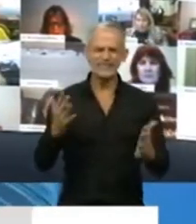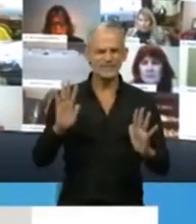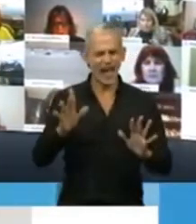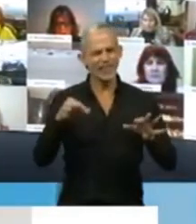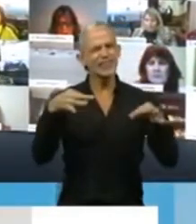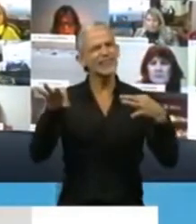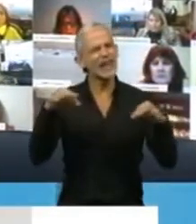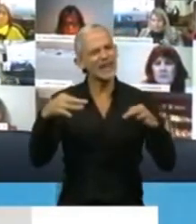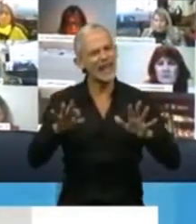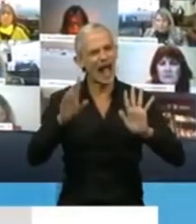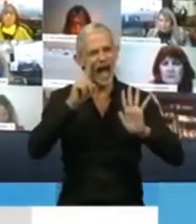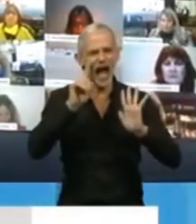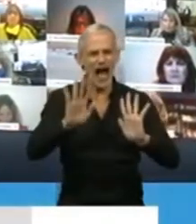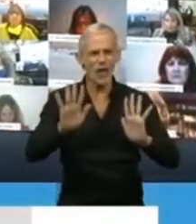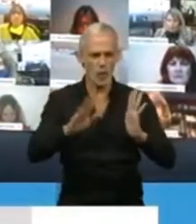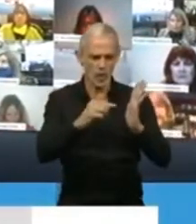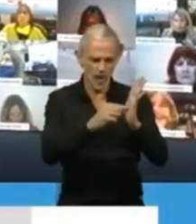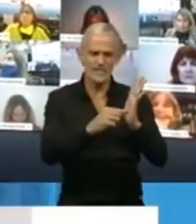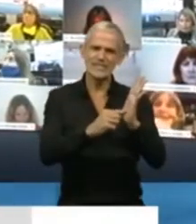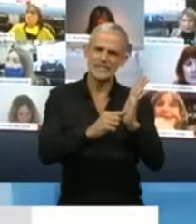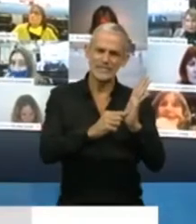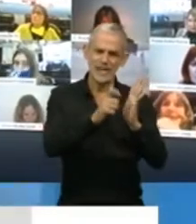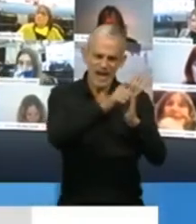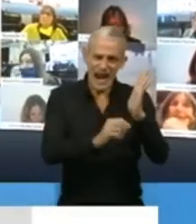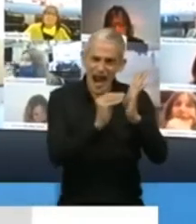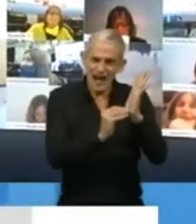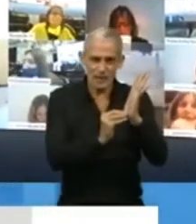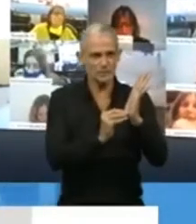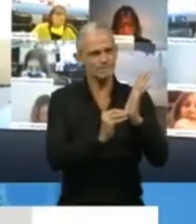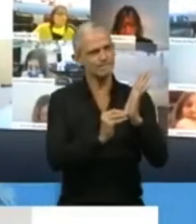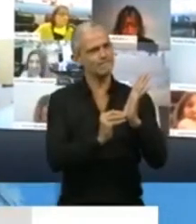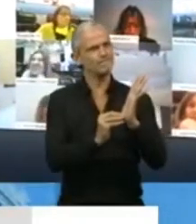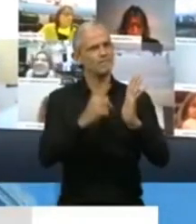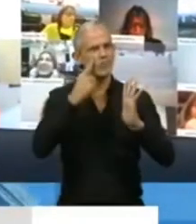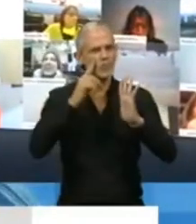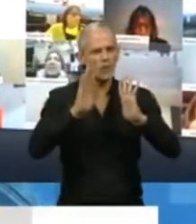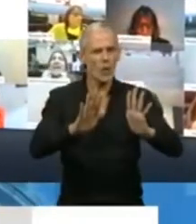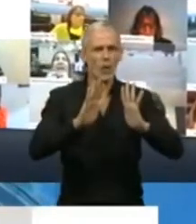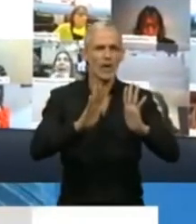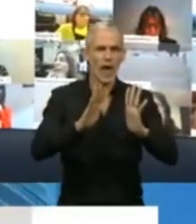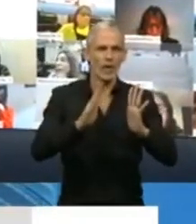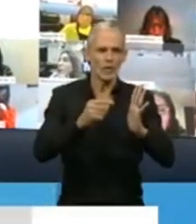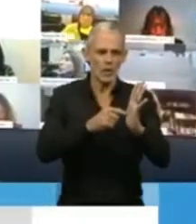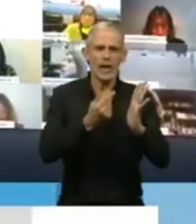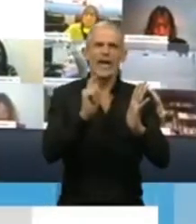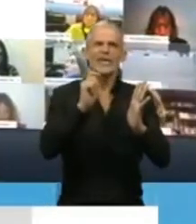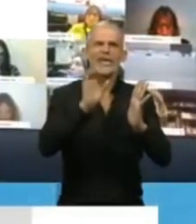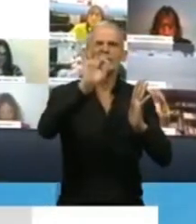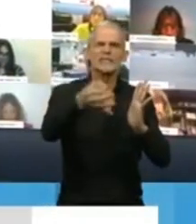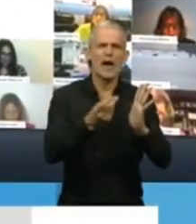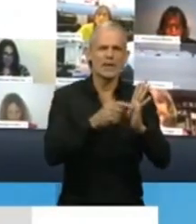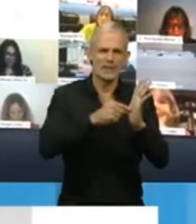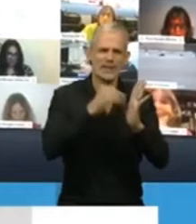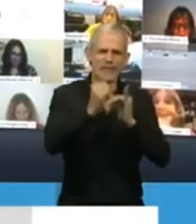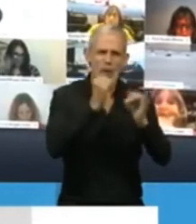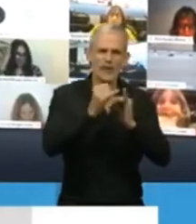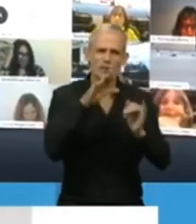delicado y que debería tener rodeado de severas restricciones y limitaciones en su acceso y el uso de la información.